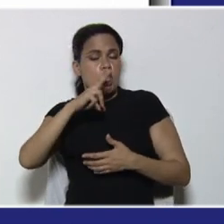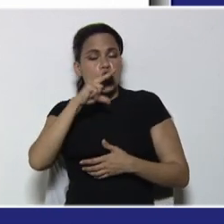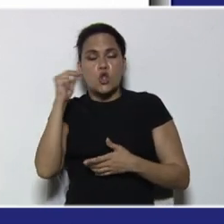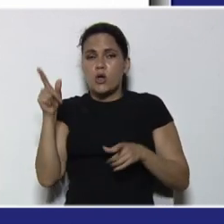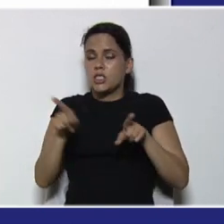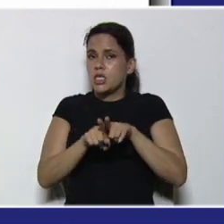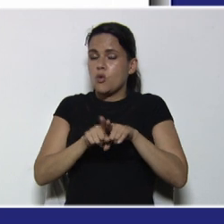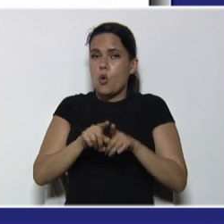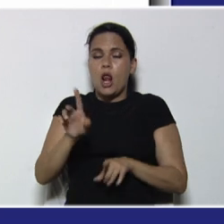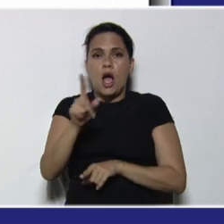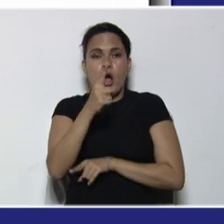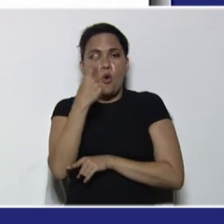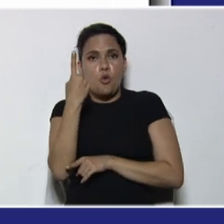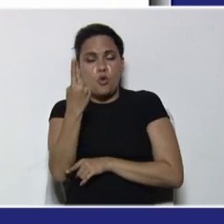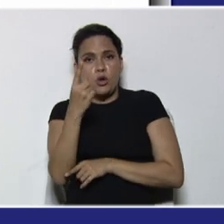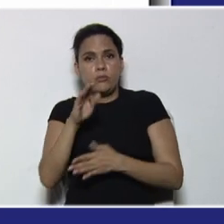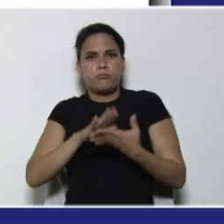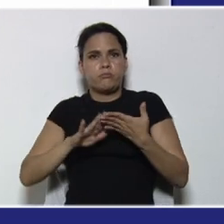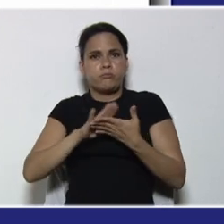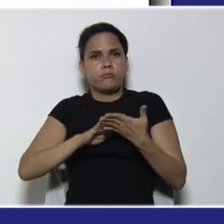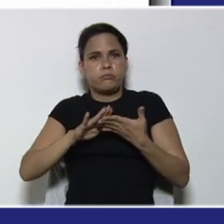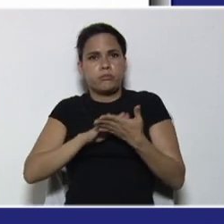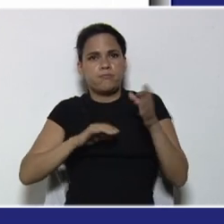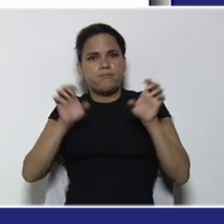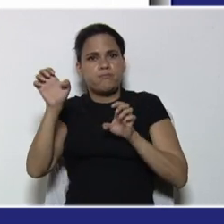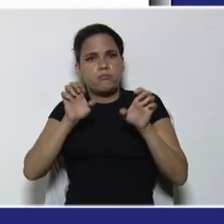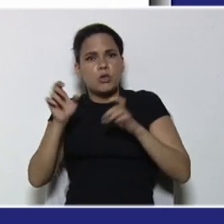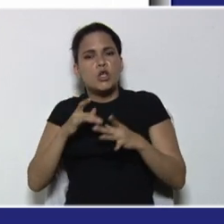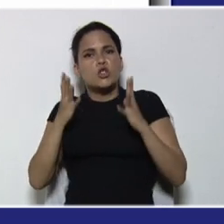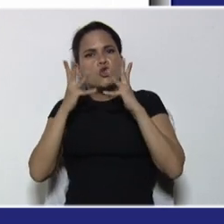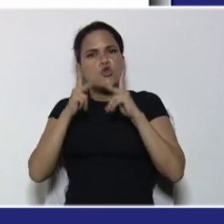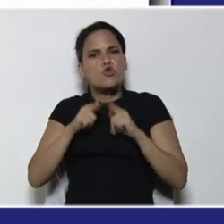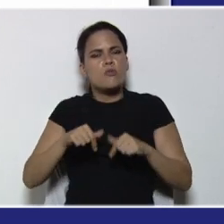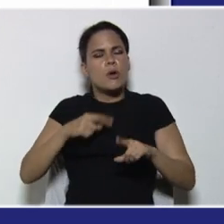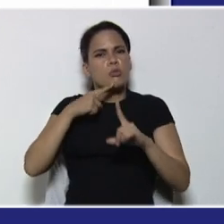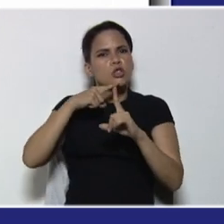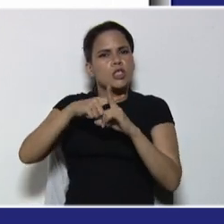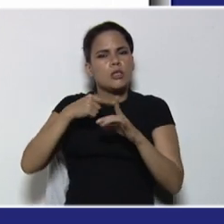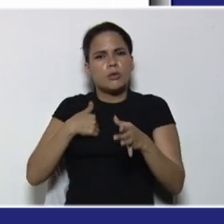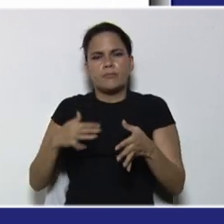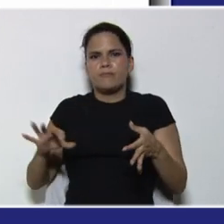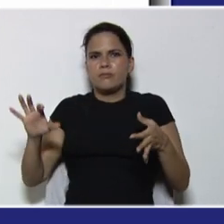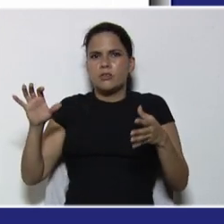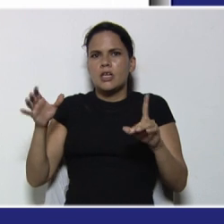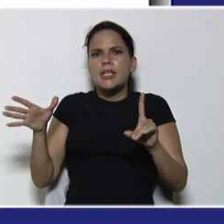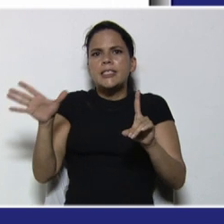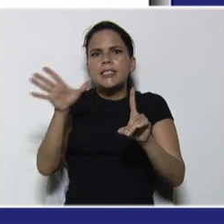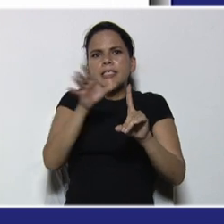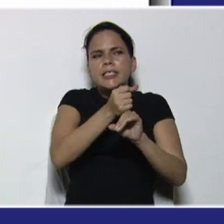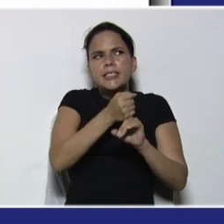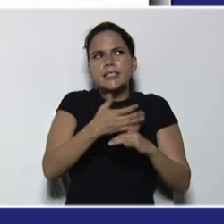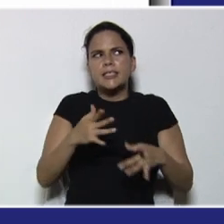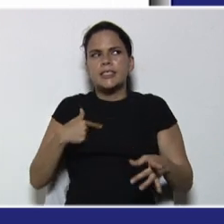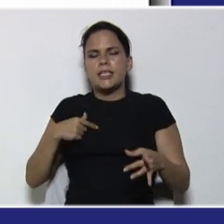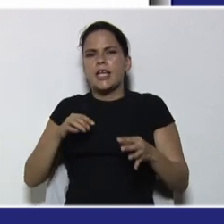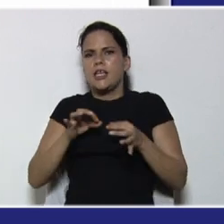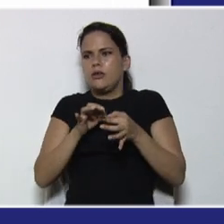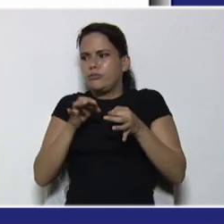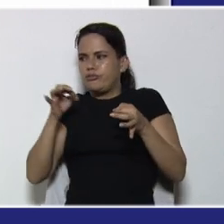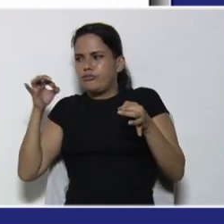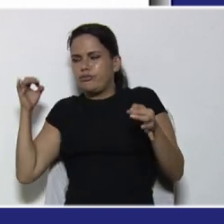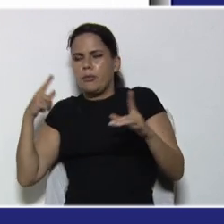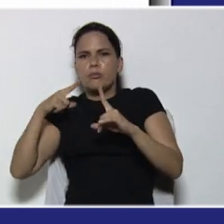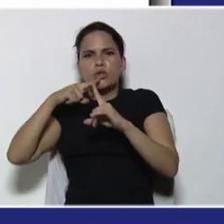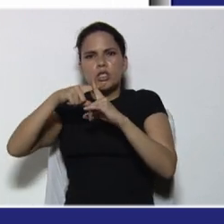resultados, al evaluar, las funciones exponenciales, son números positivos, por lo tanto, el alcance será, hacia, el infinito,